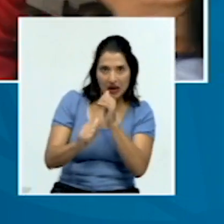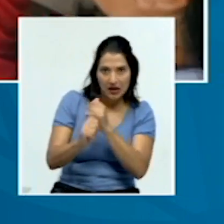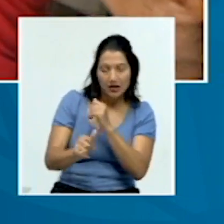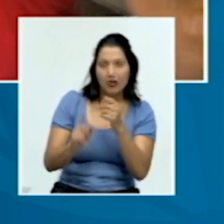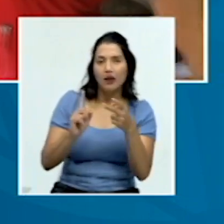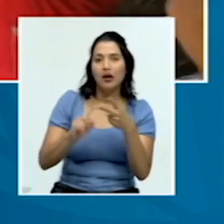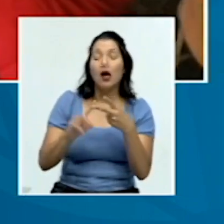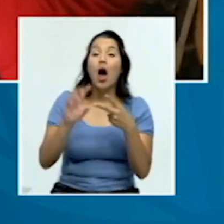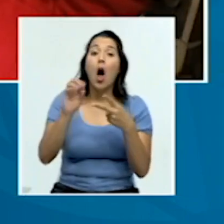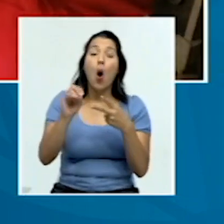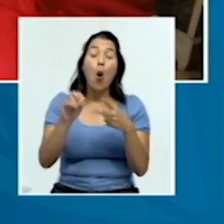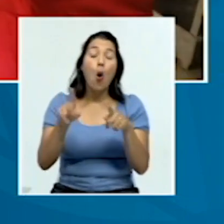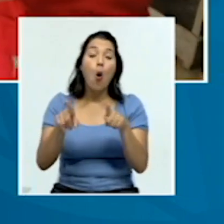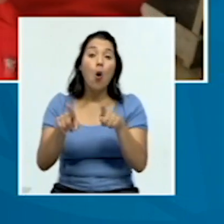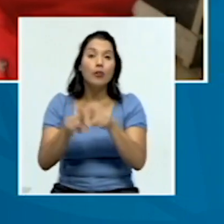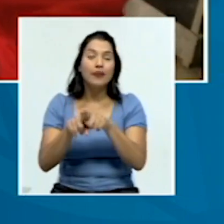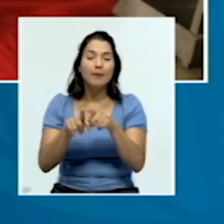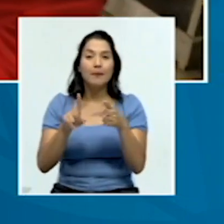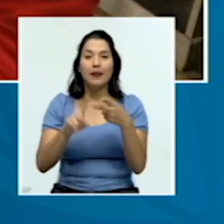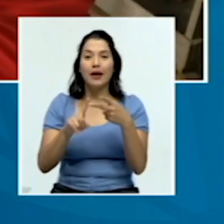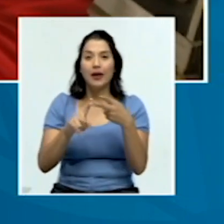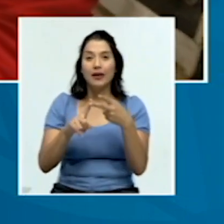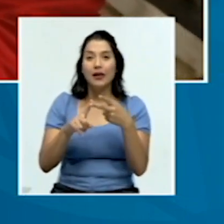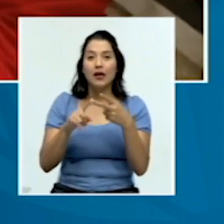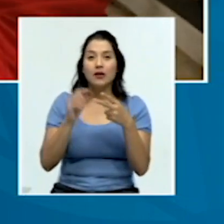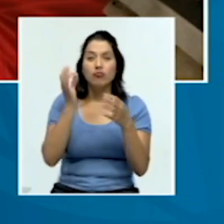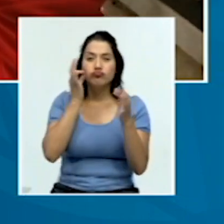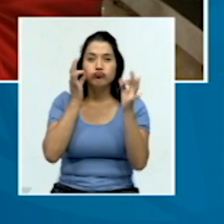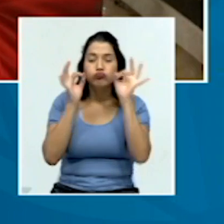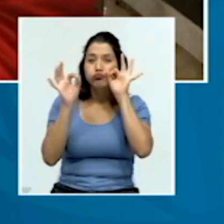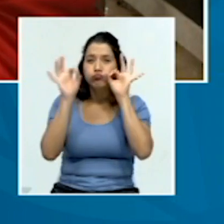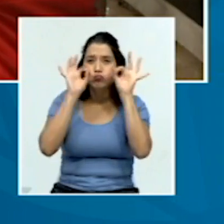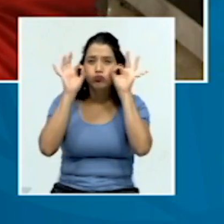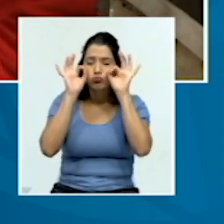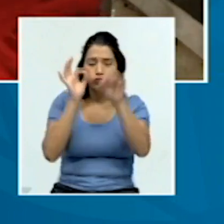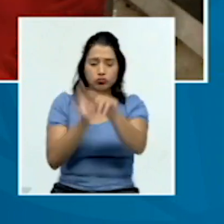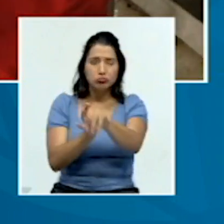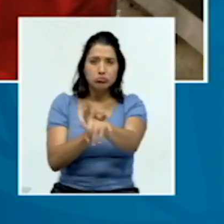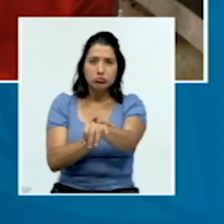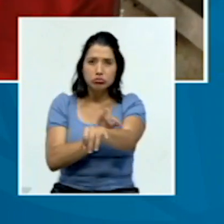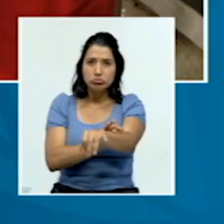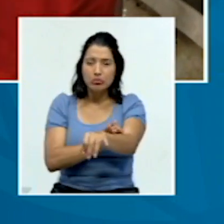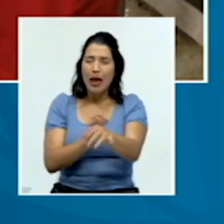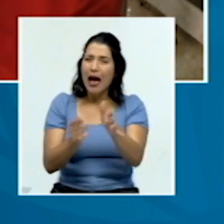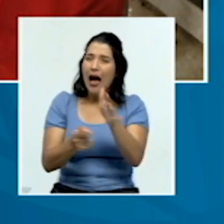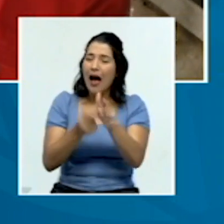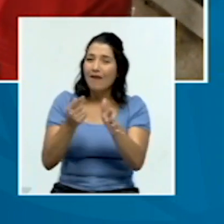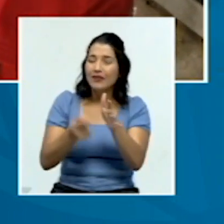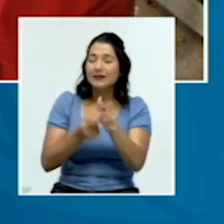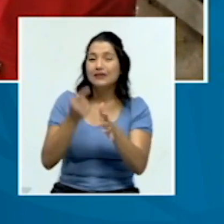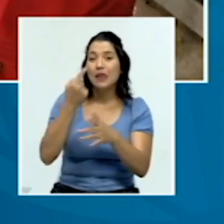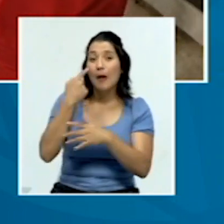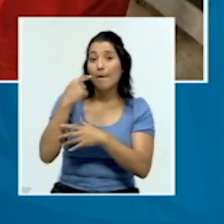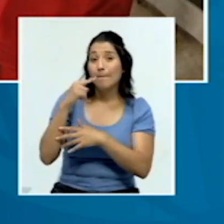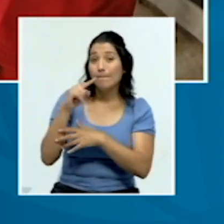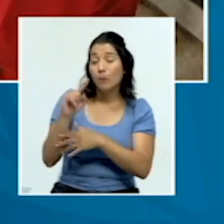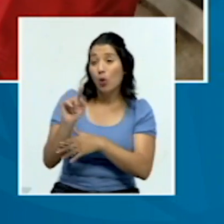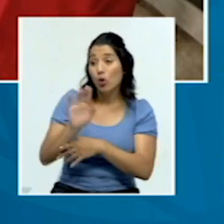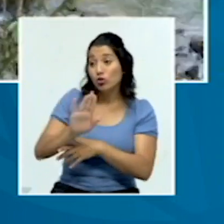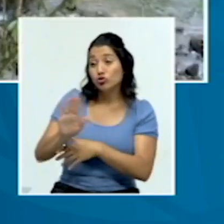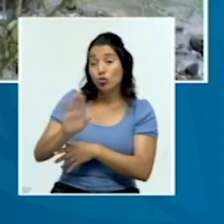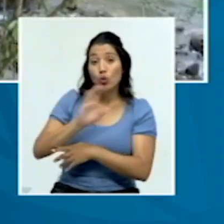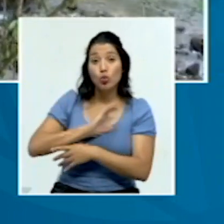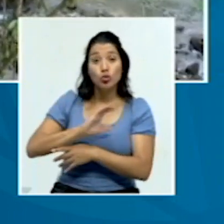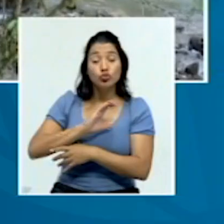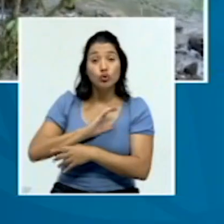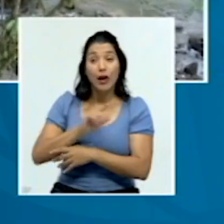cuadros de lesiones cutáneas, que muchas veces, por las condiciones, no pueden llevar,